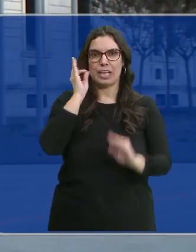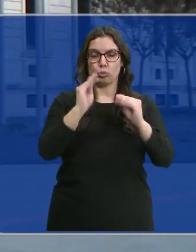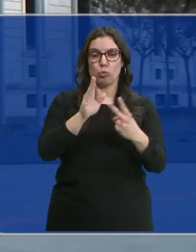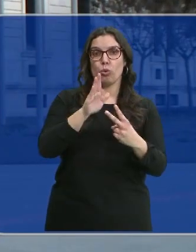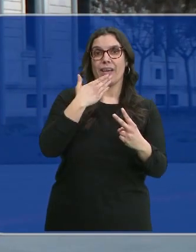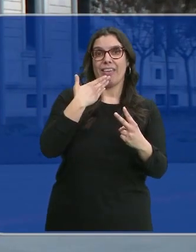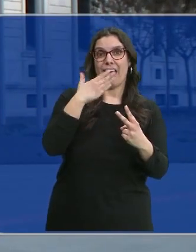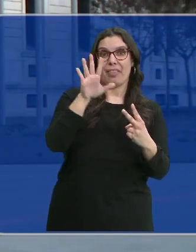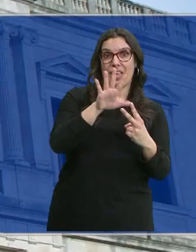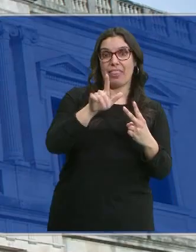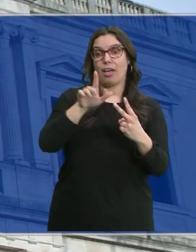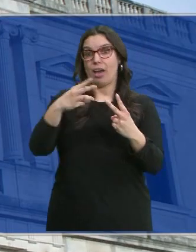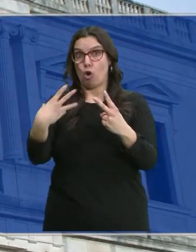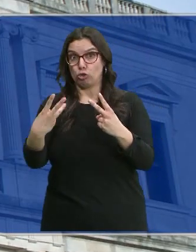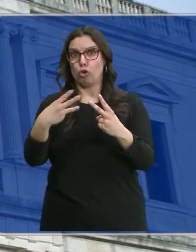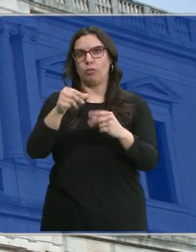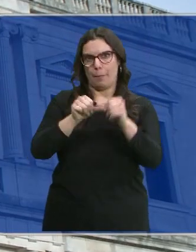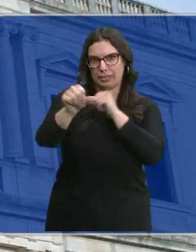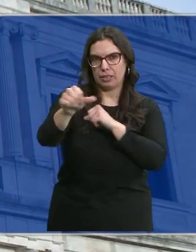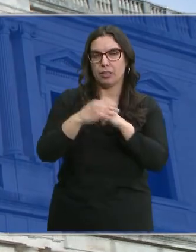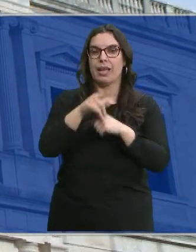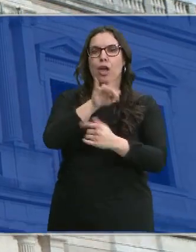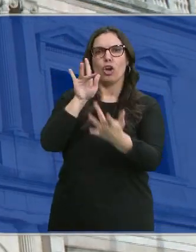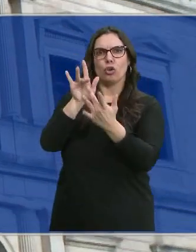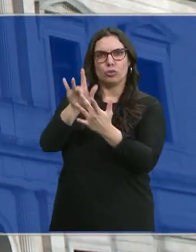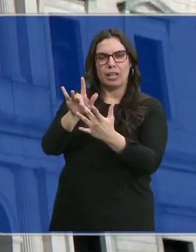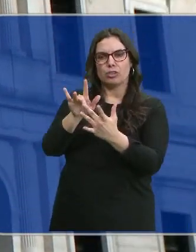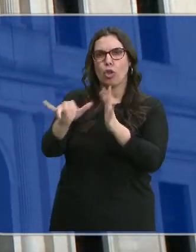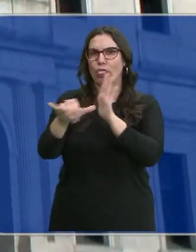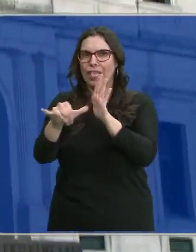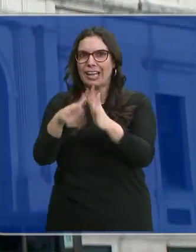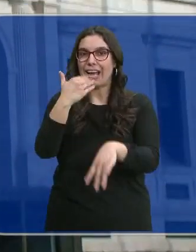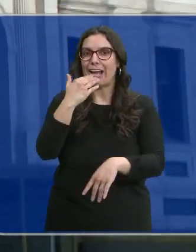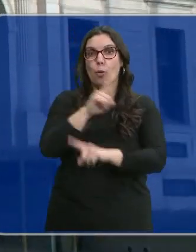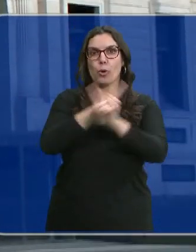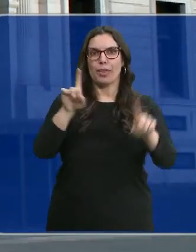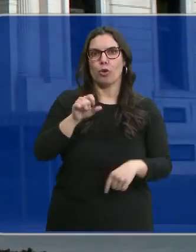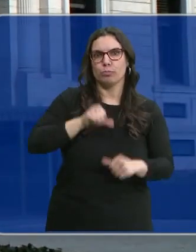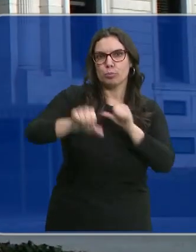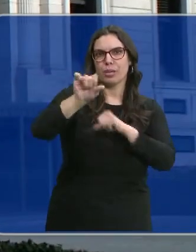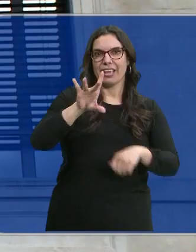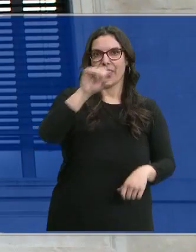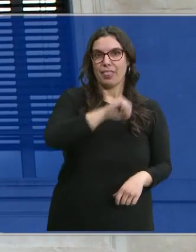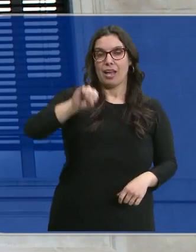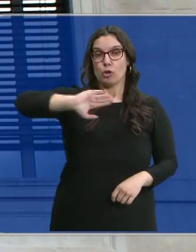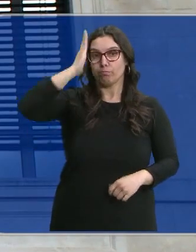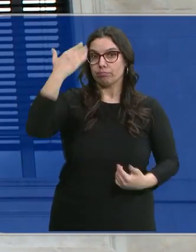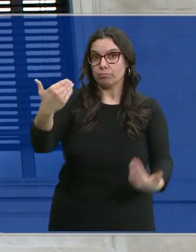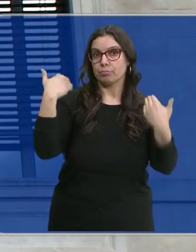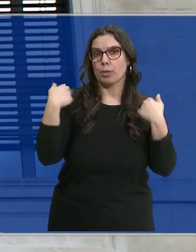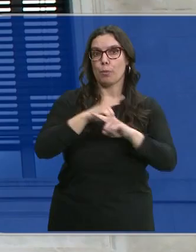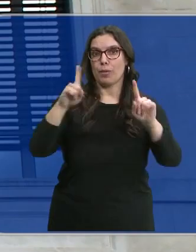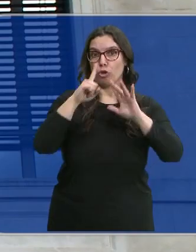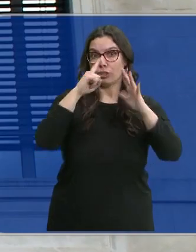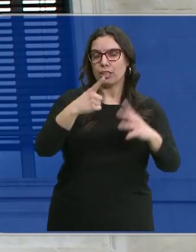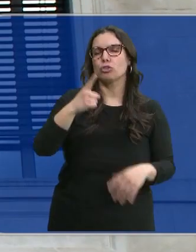tenían 10 y 8 años. La sentencia le prohíbe acercarse o comunicarse con ellas durante los próximos 15 años. Le retira la patria potestad durante